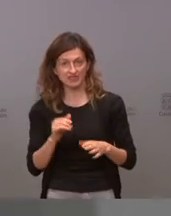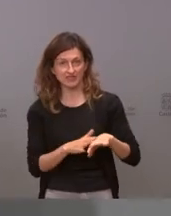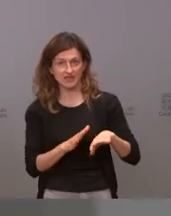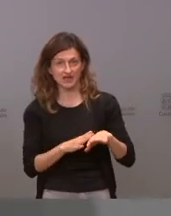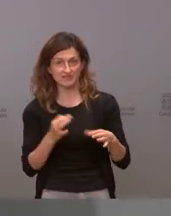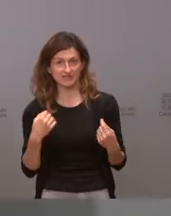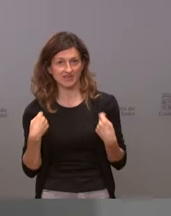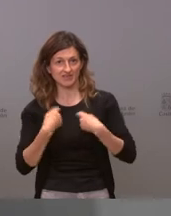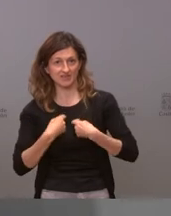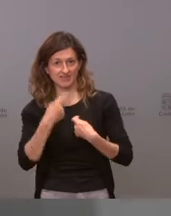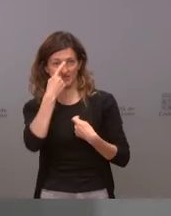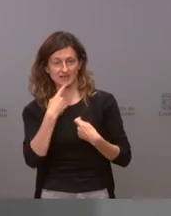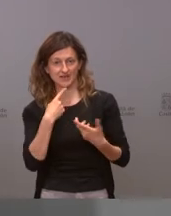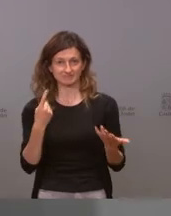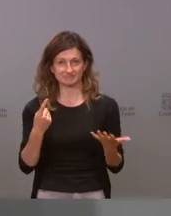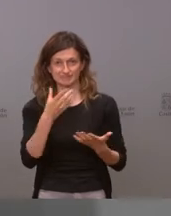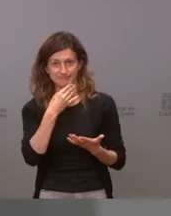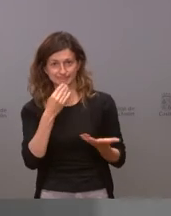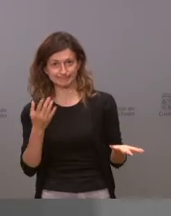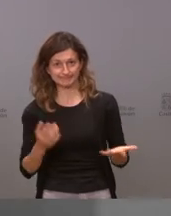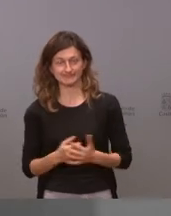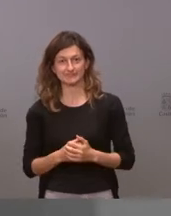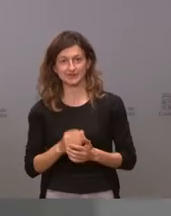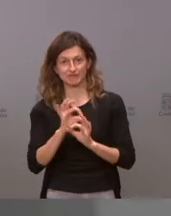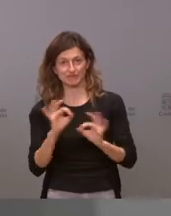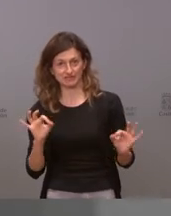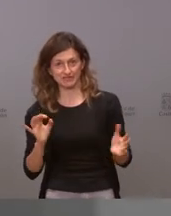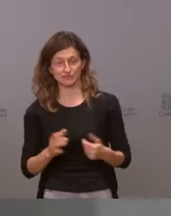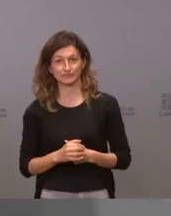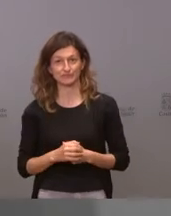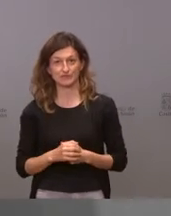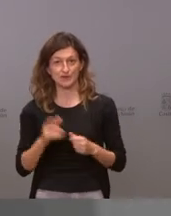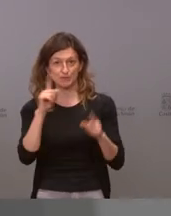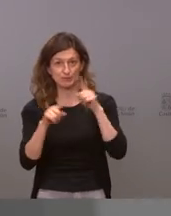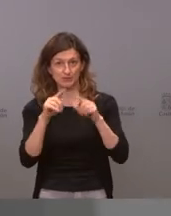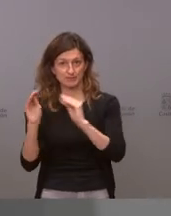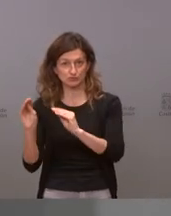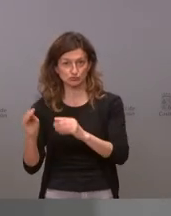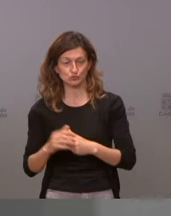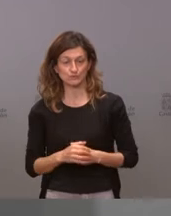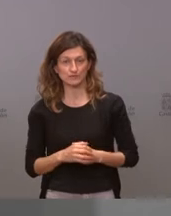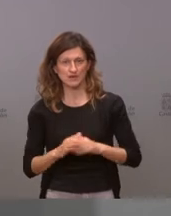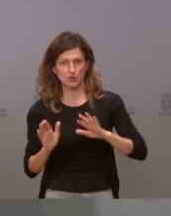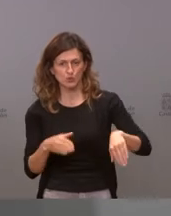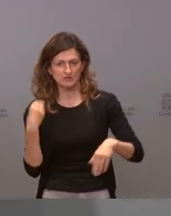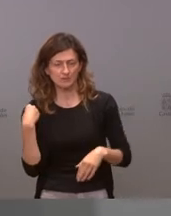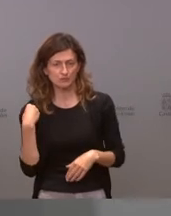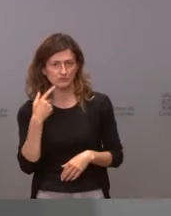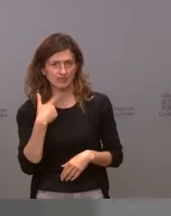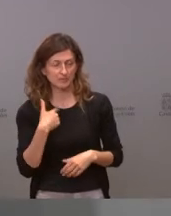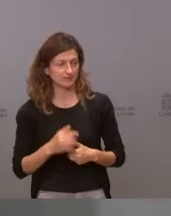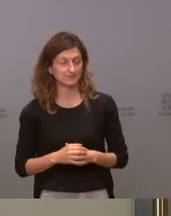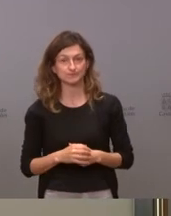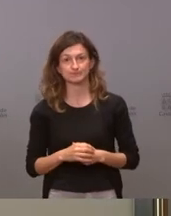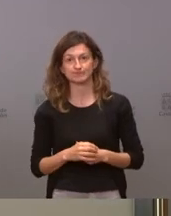sotana por decirlo finamente pero bueno eso es su problema y la última pregunta era perdóneme si